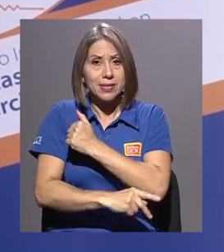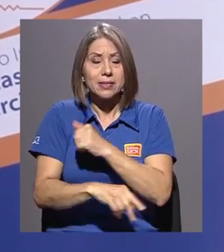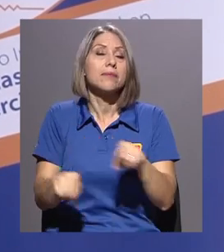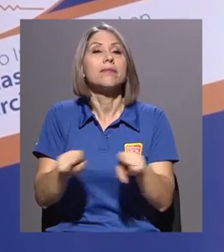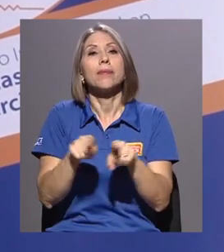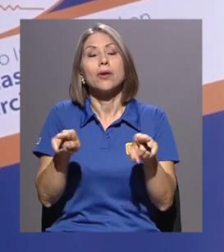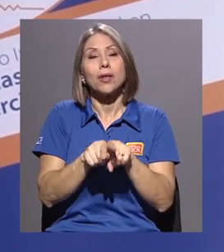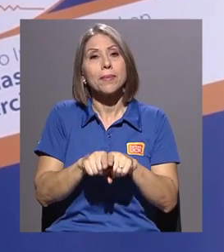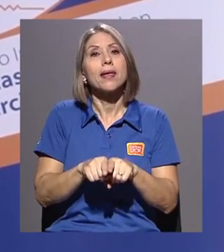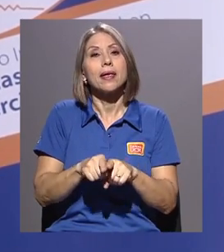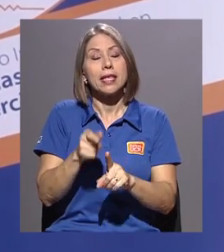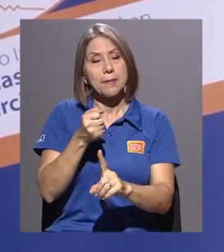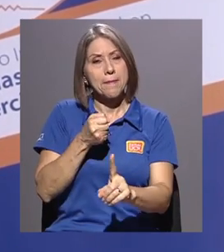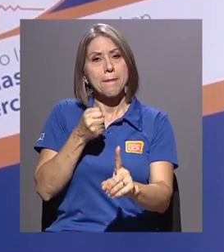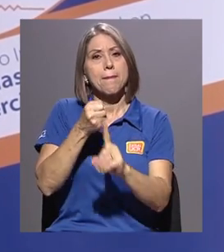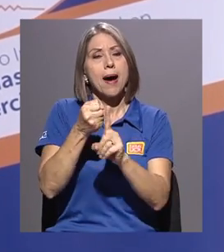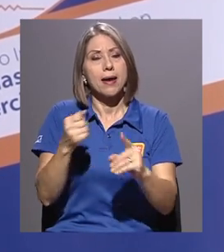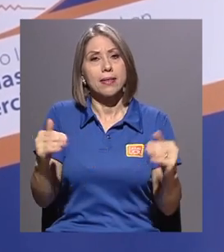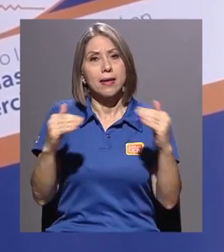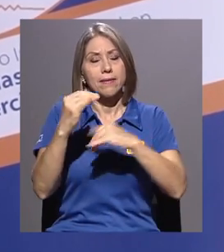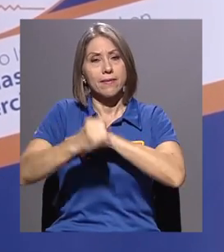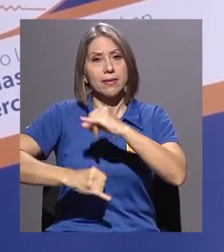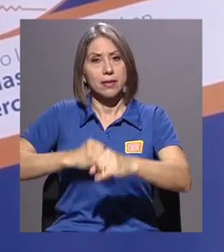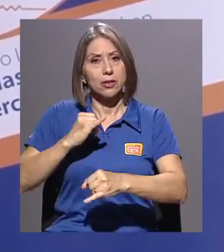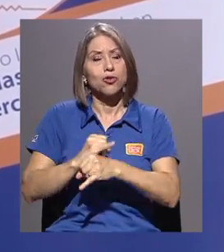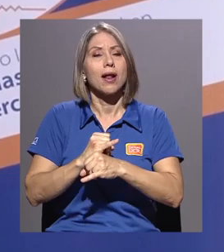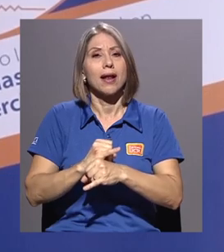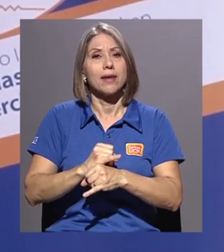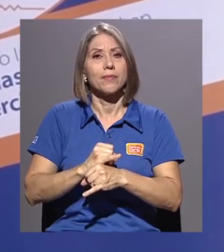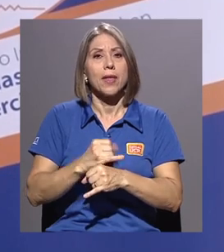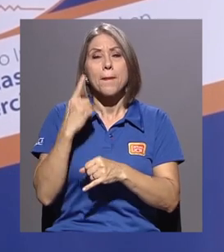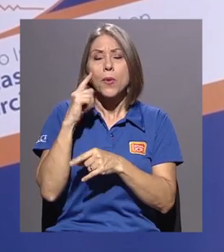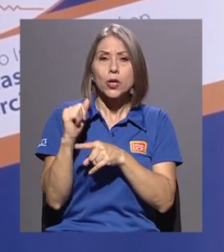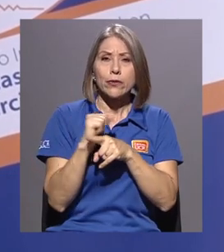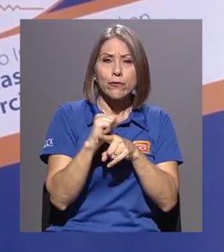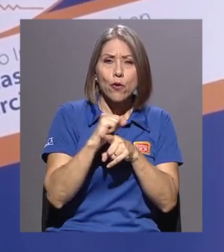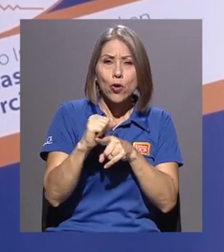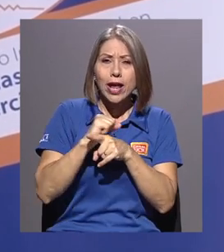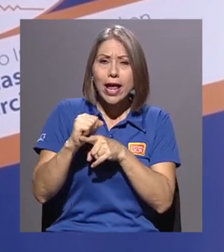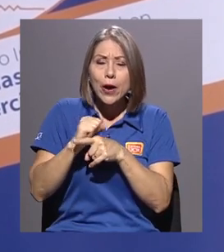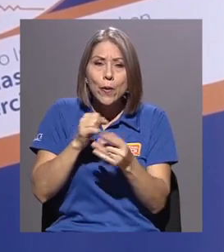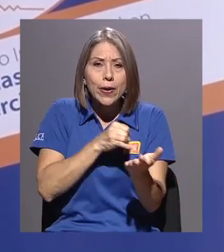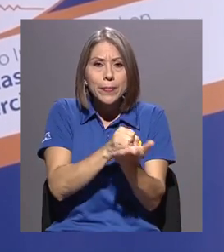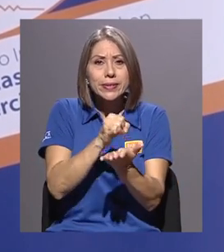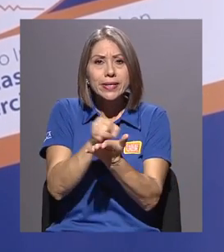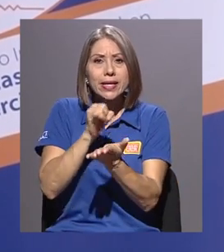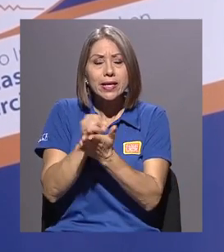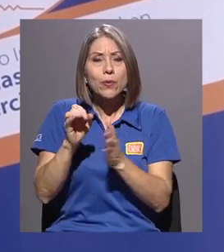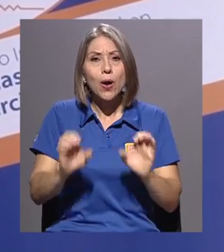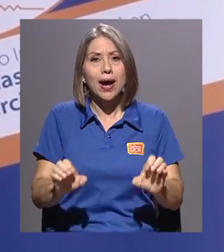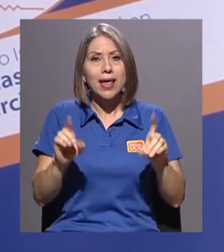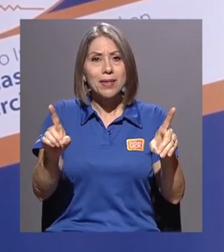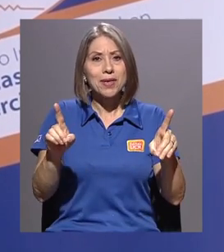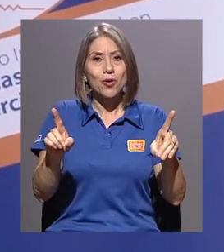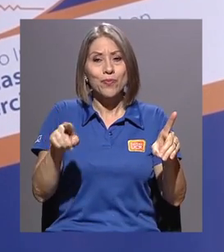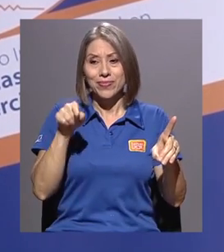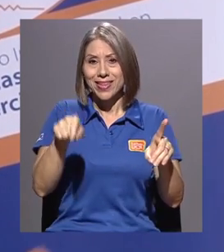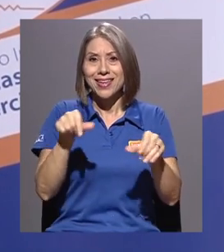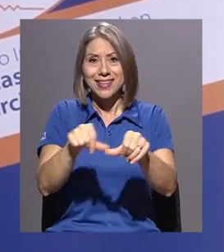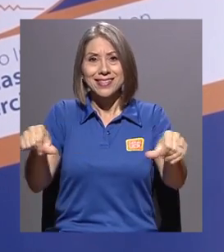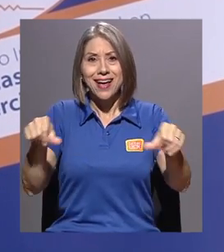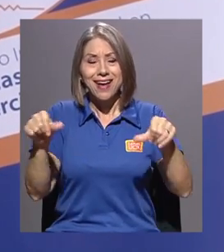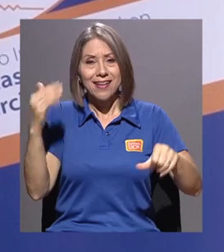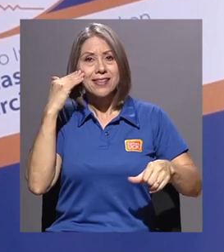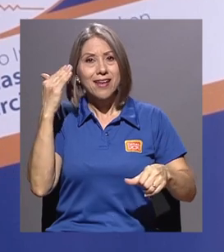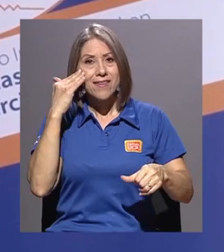pero también viene a impactar a nivel internacional en el fogueo investigativo académico que esta área del saber va